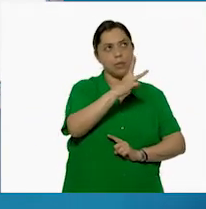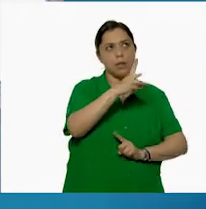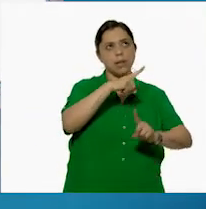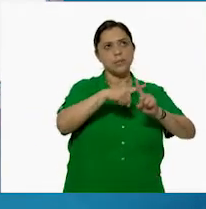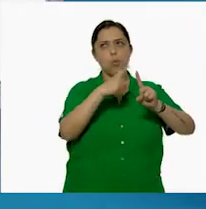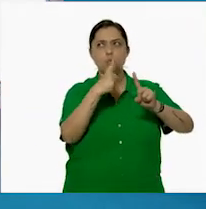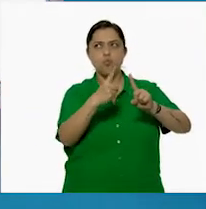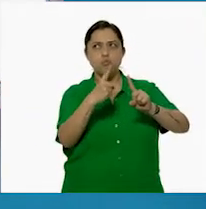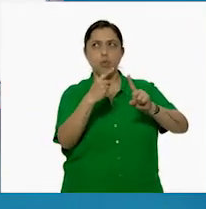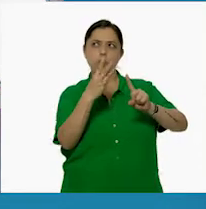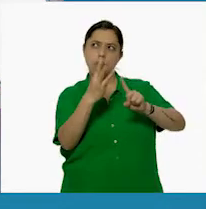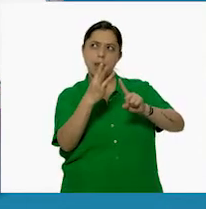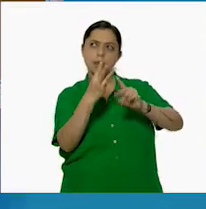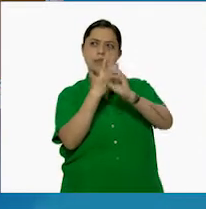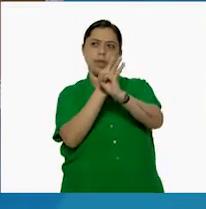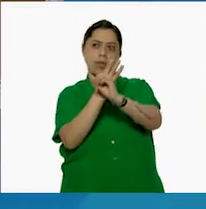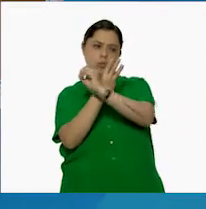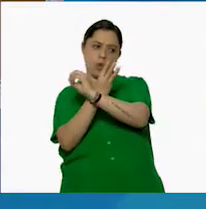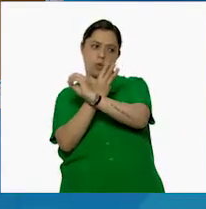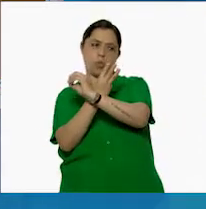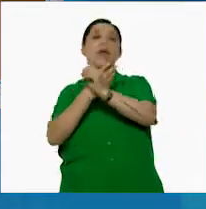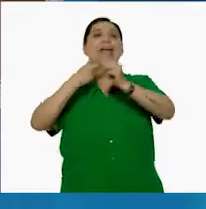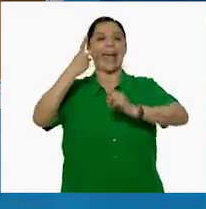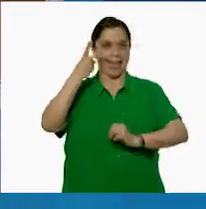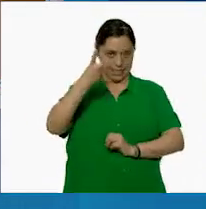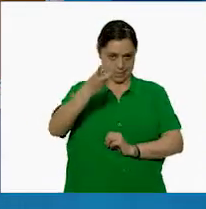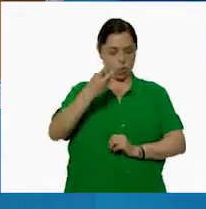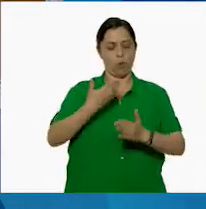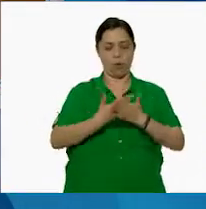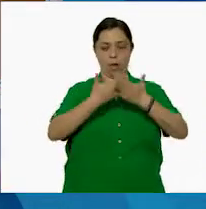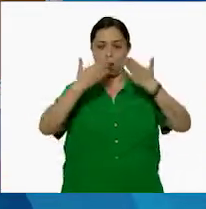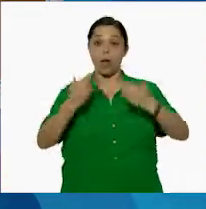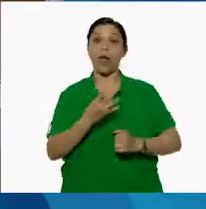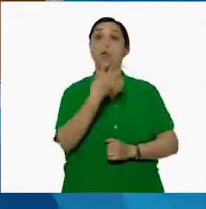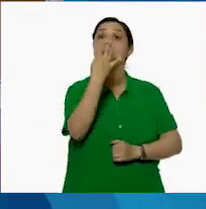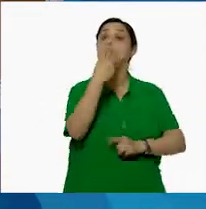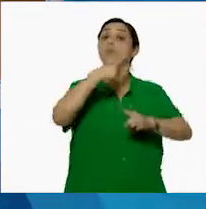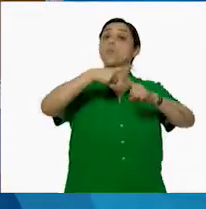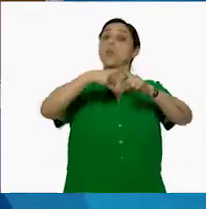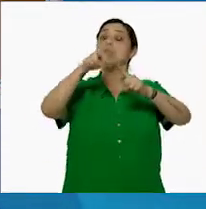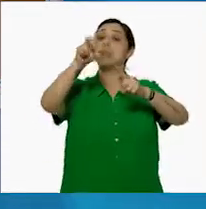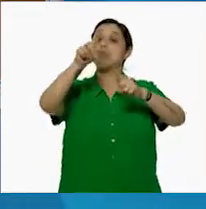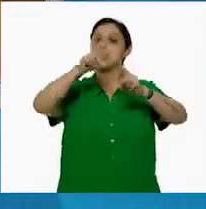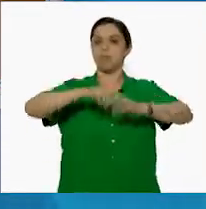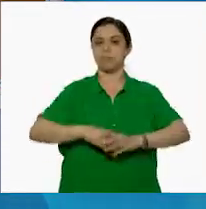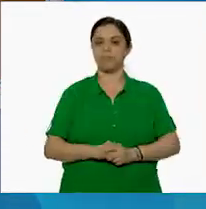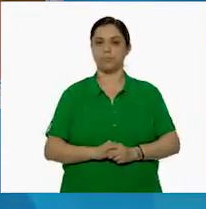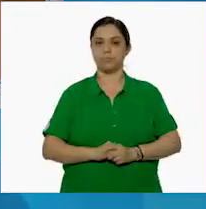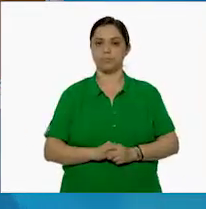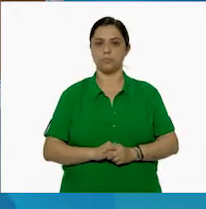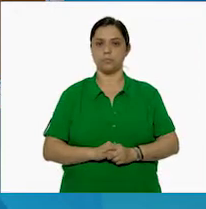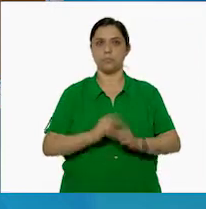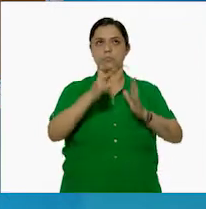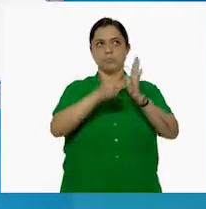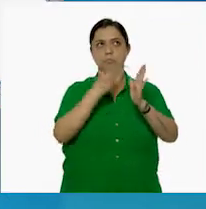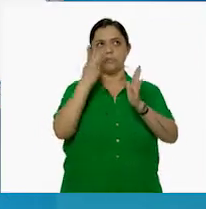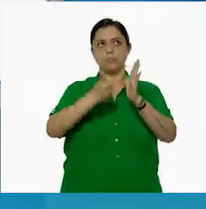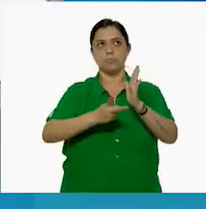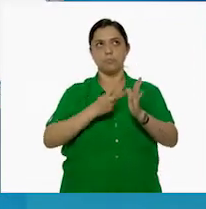Le pongo los dos ceros del 300. ¡Exacto! Ahora 4 por 30. 4 veces el 30.